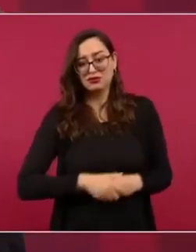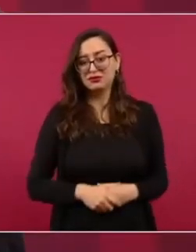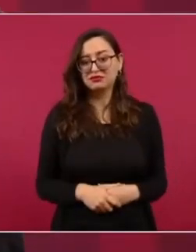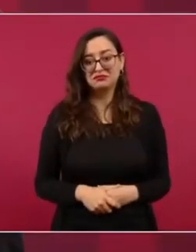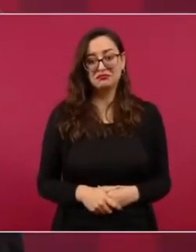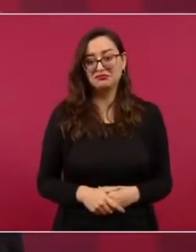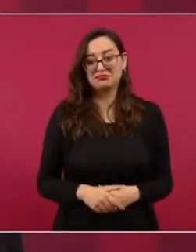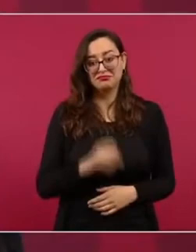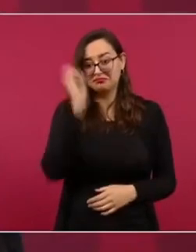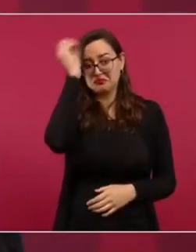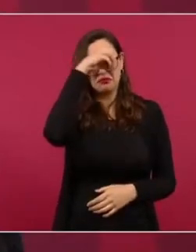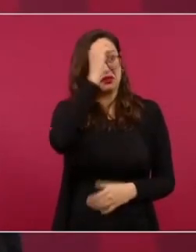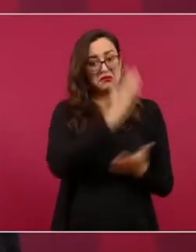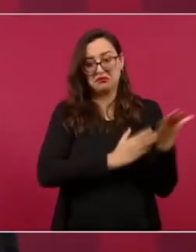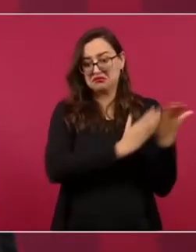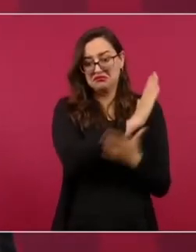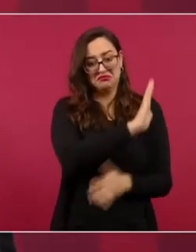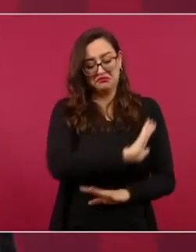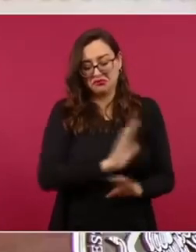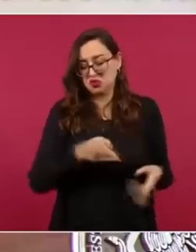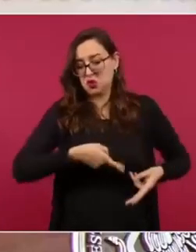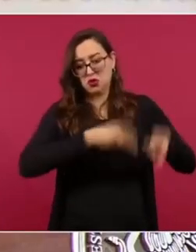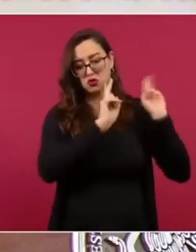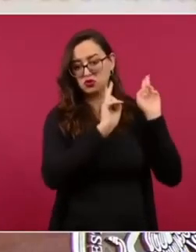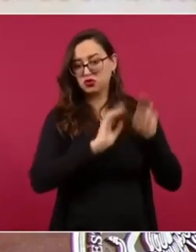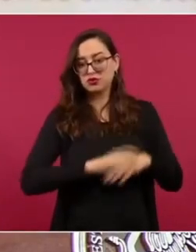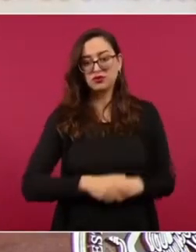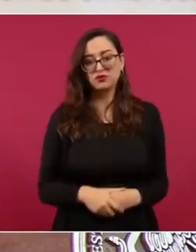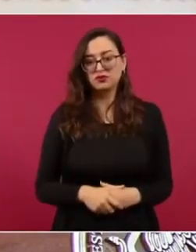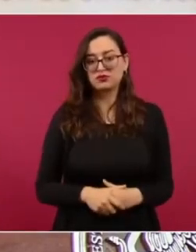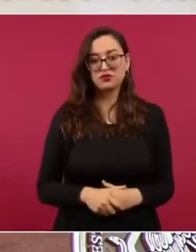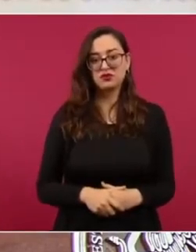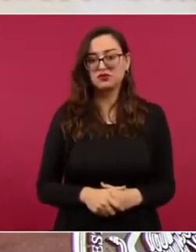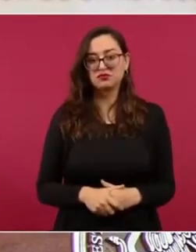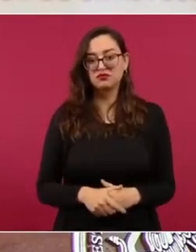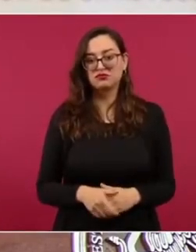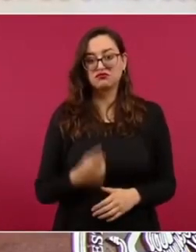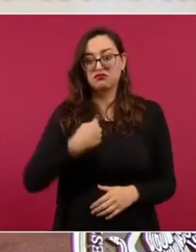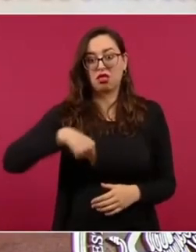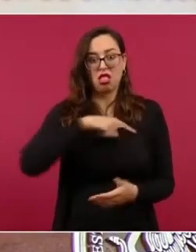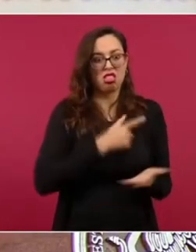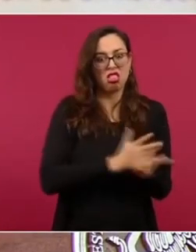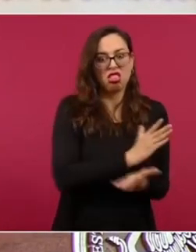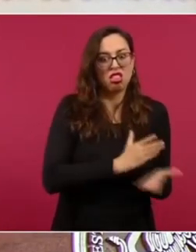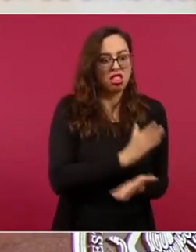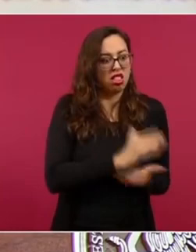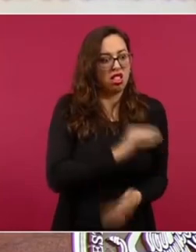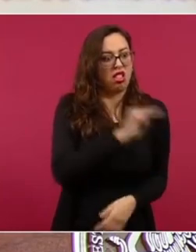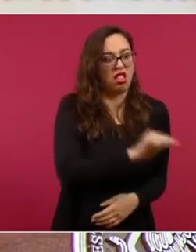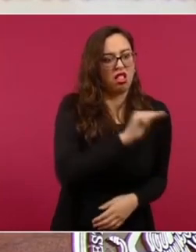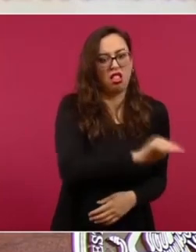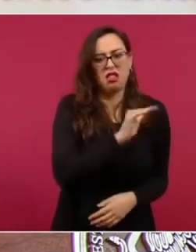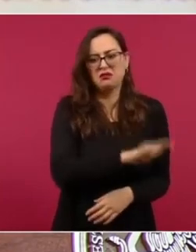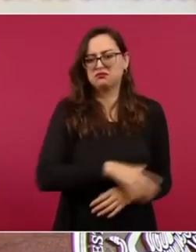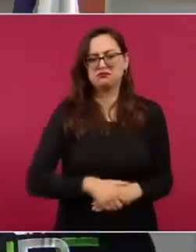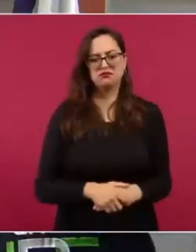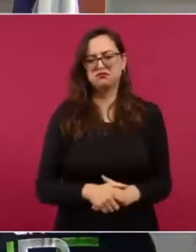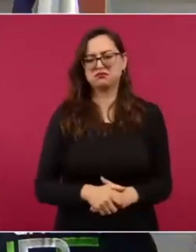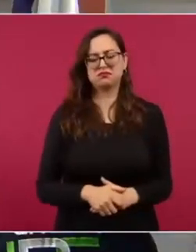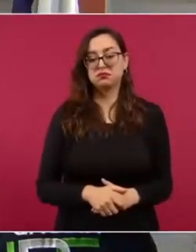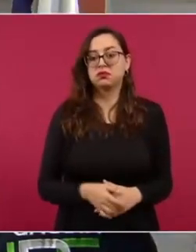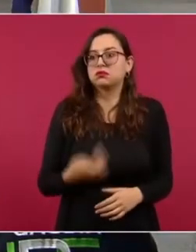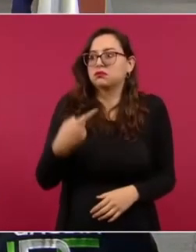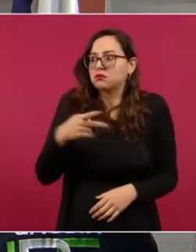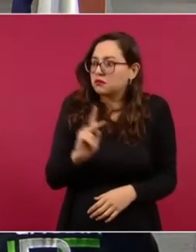Nosotros no opinamos, no somos injerencistas. Pero al final de